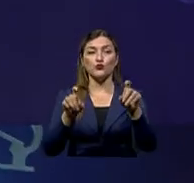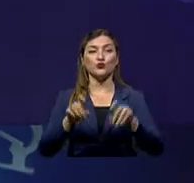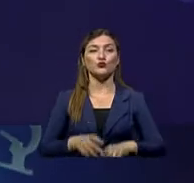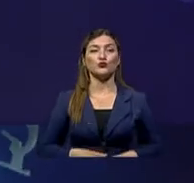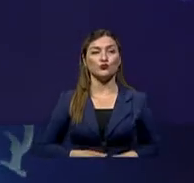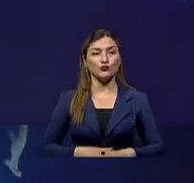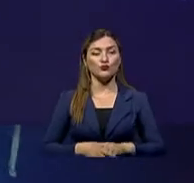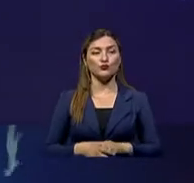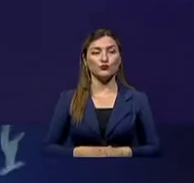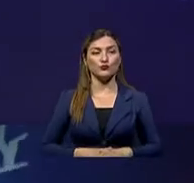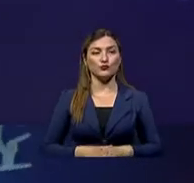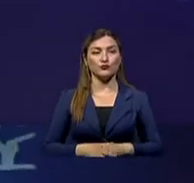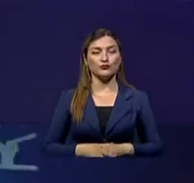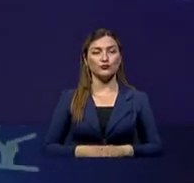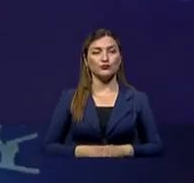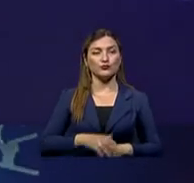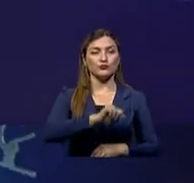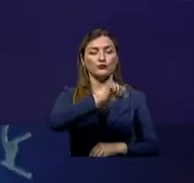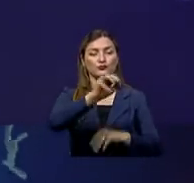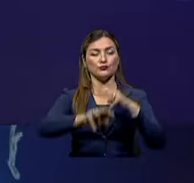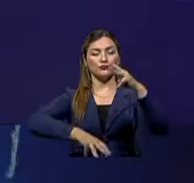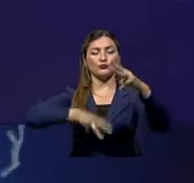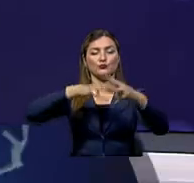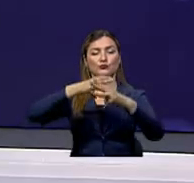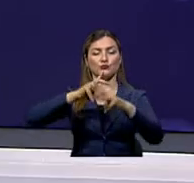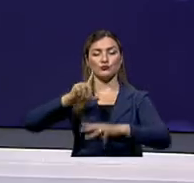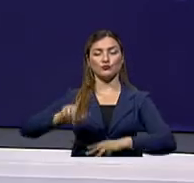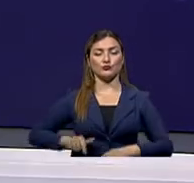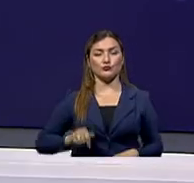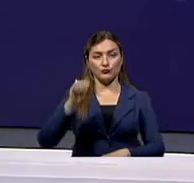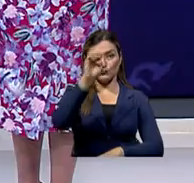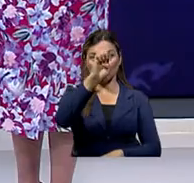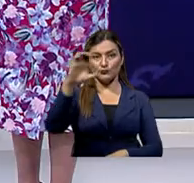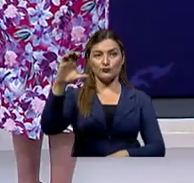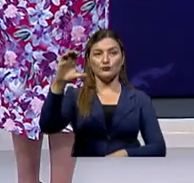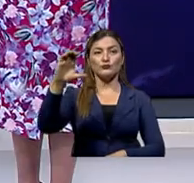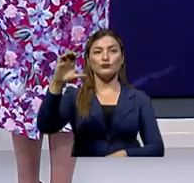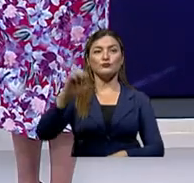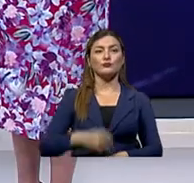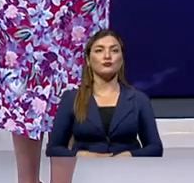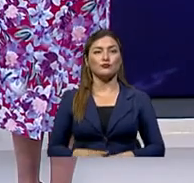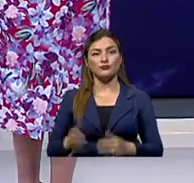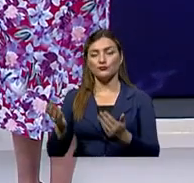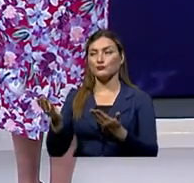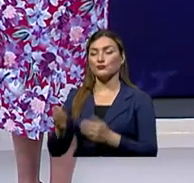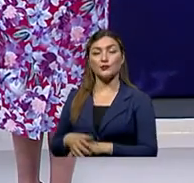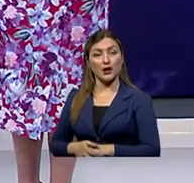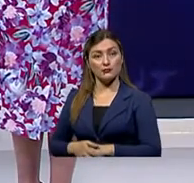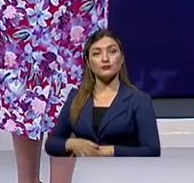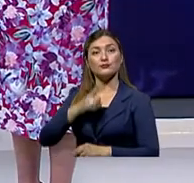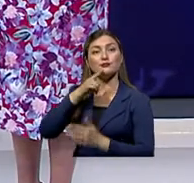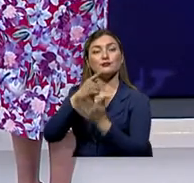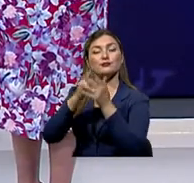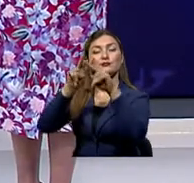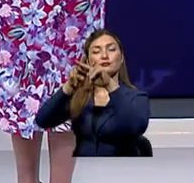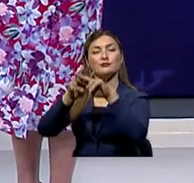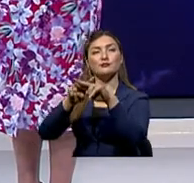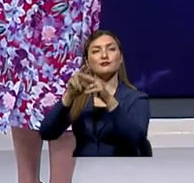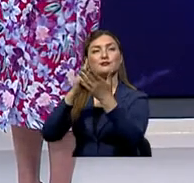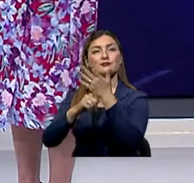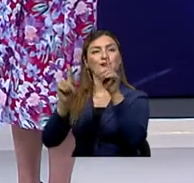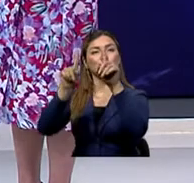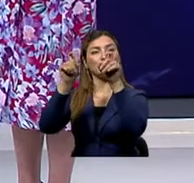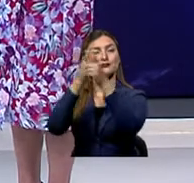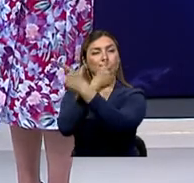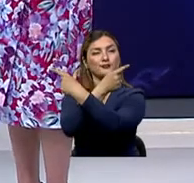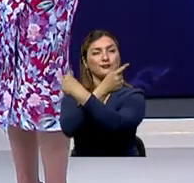de nuestra cuenta de Twitter, arroba mundosaludece. Michelle. Así es, Esteban. Revisemos qué nos preguntaron en